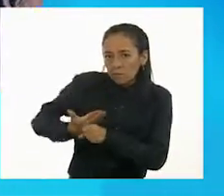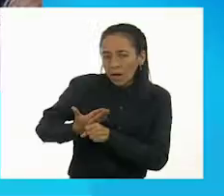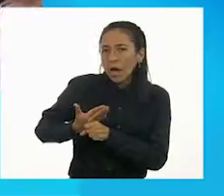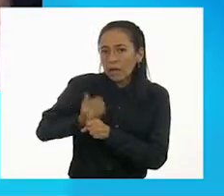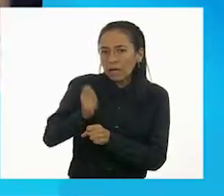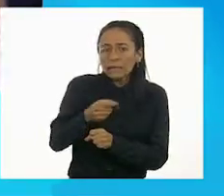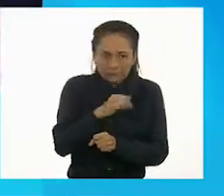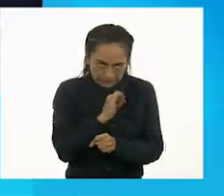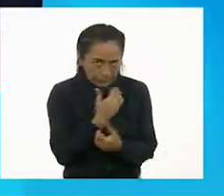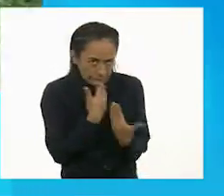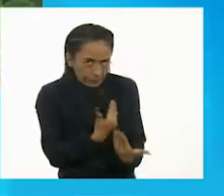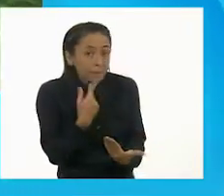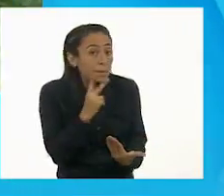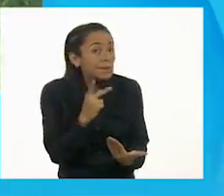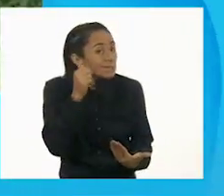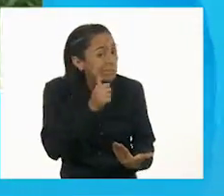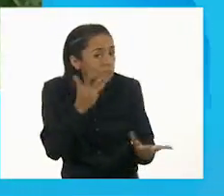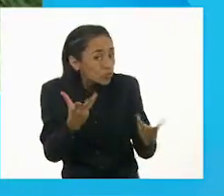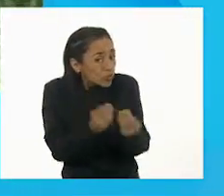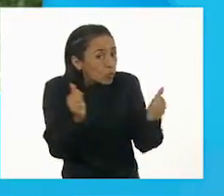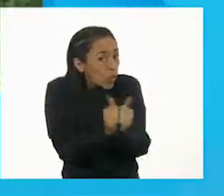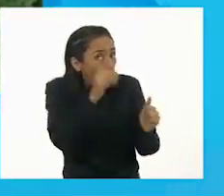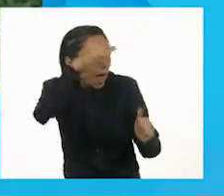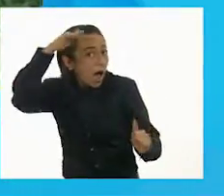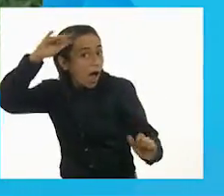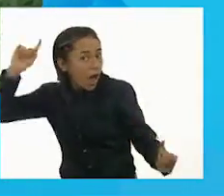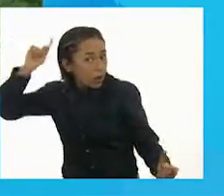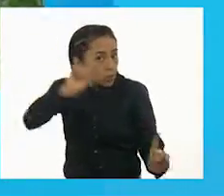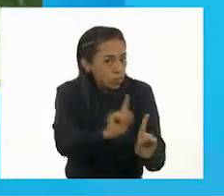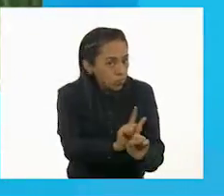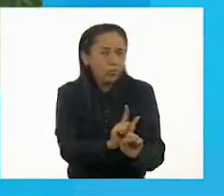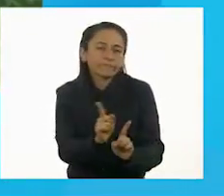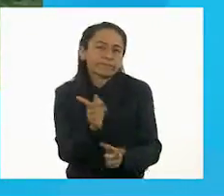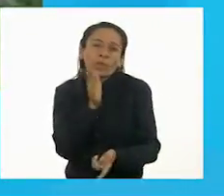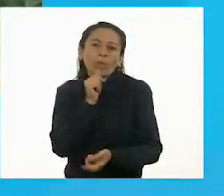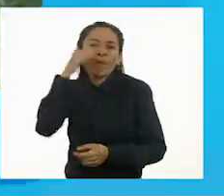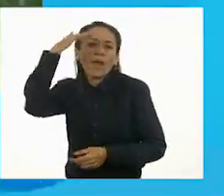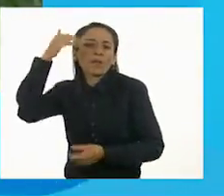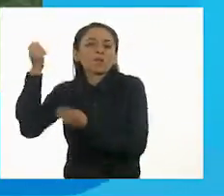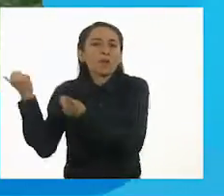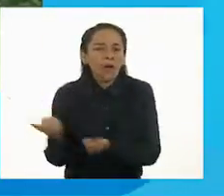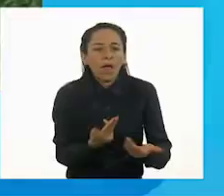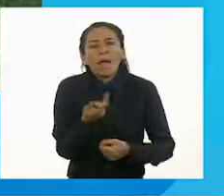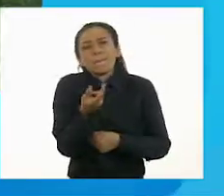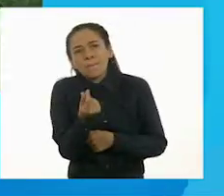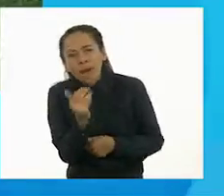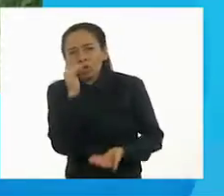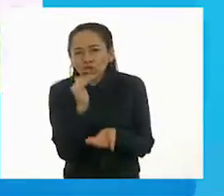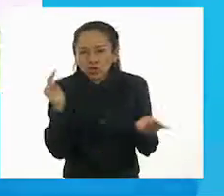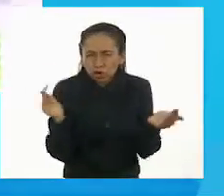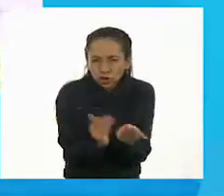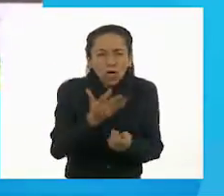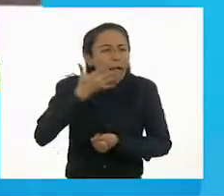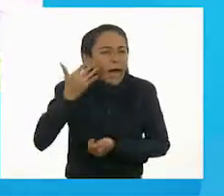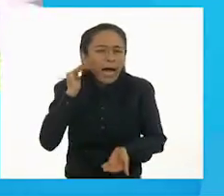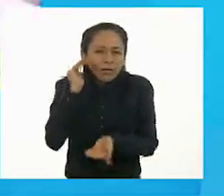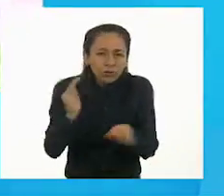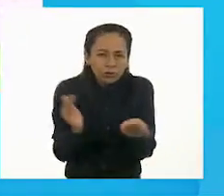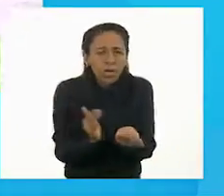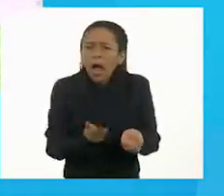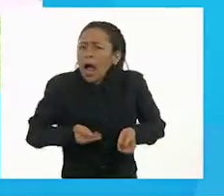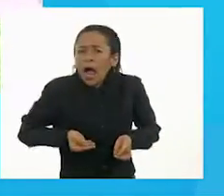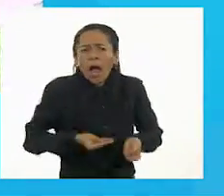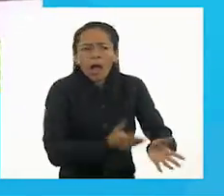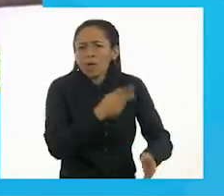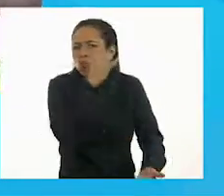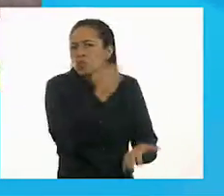supervisión del adulto. No se vale que el adulto lleve un cachorro o un gato, un perro a casa y que el menor de edad sea que se encargue totalmente